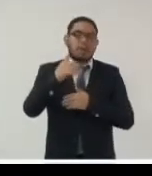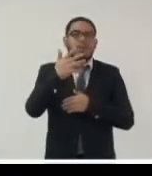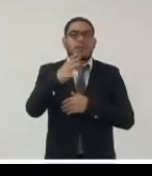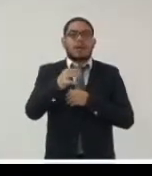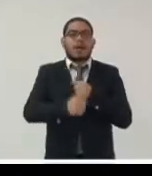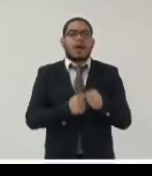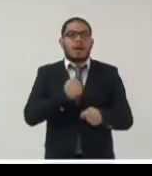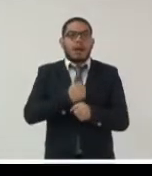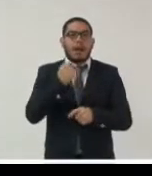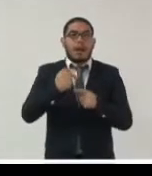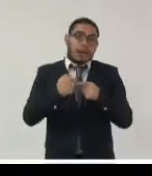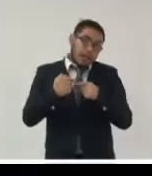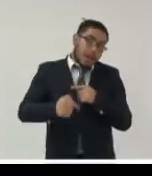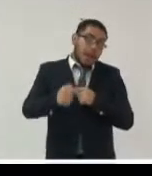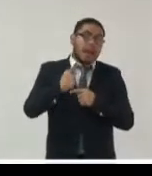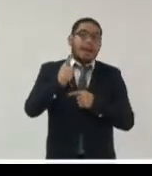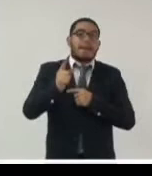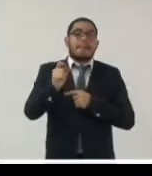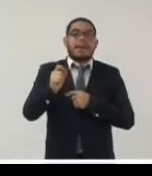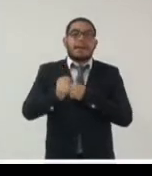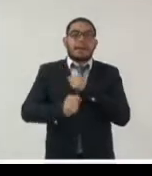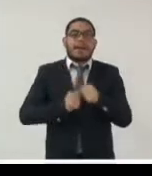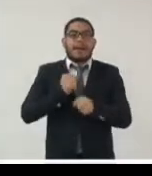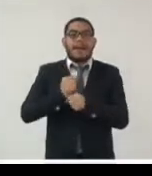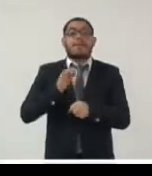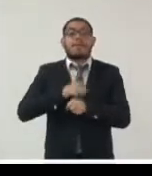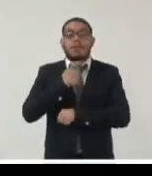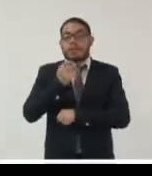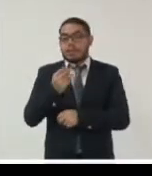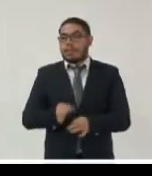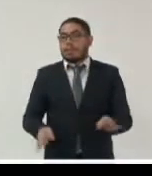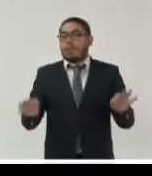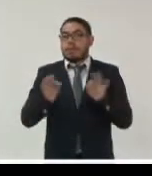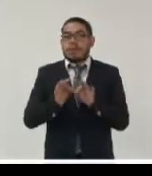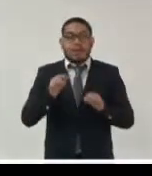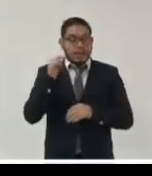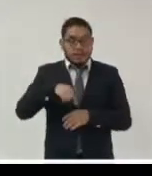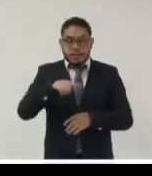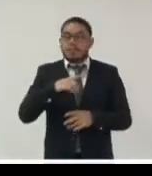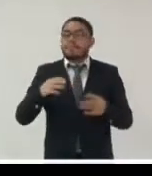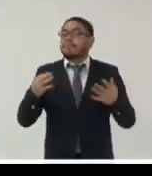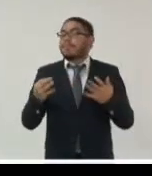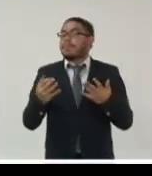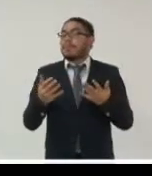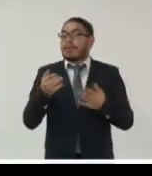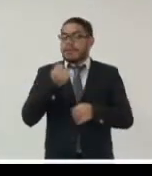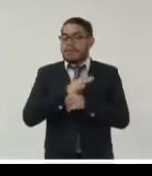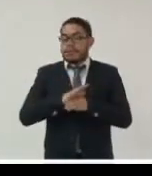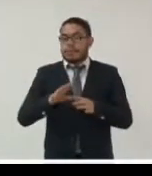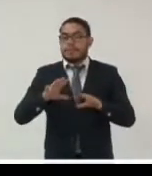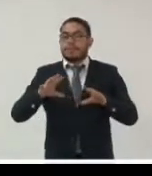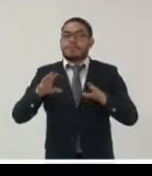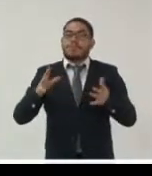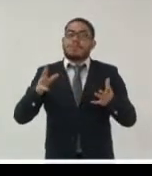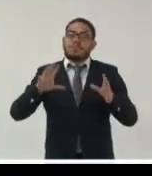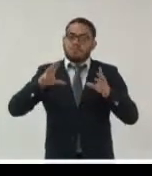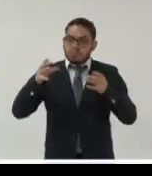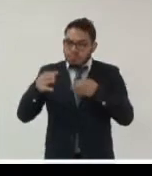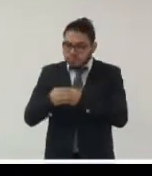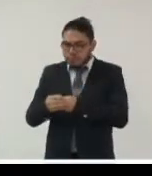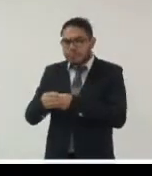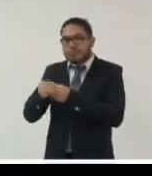es por eso que es muy importante que los datos estén archivados y sean comprendidos como documentos